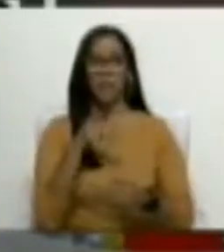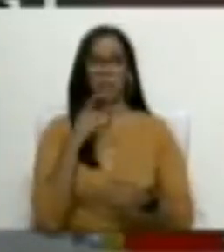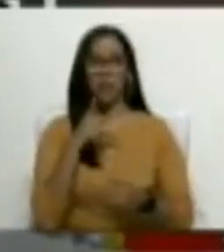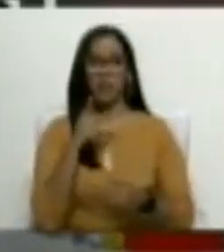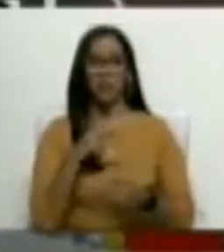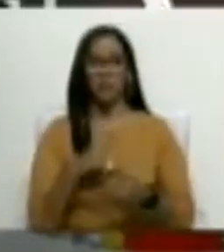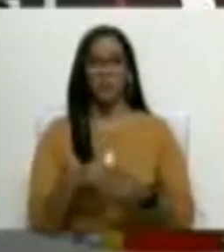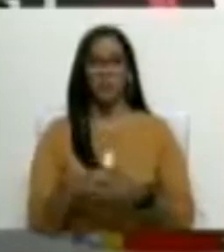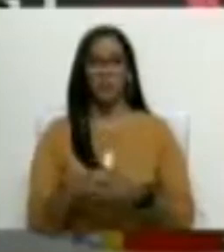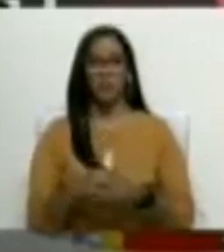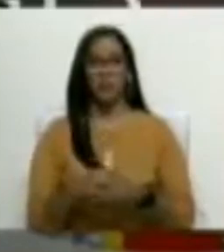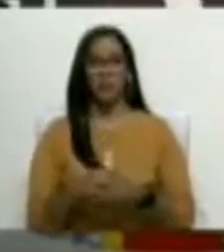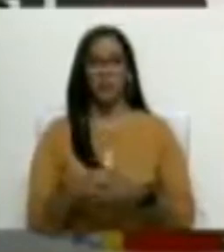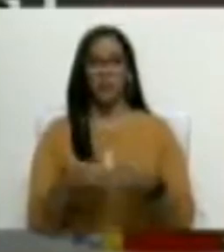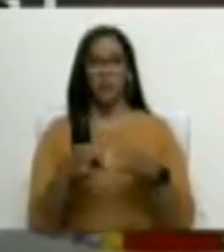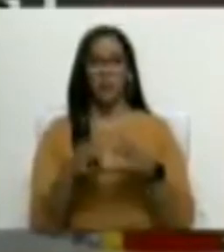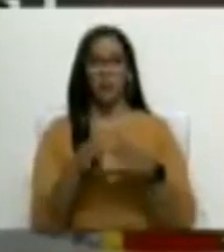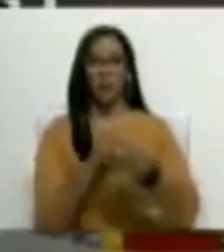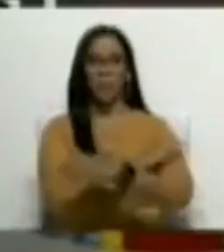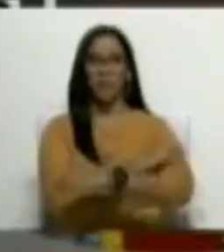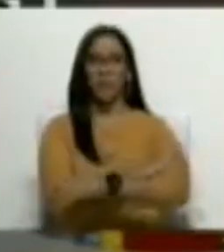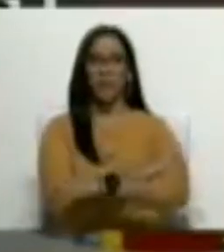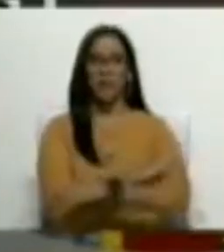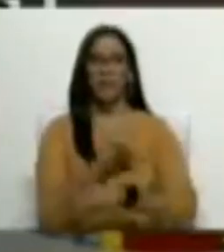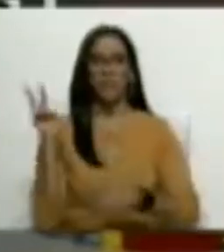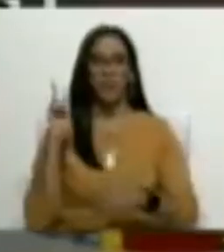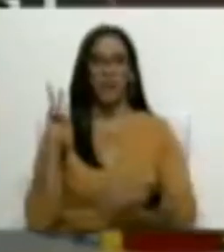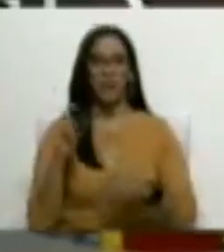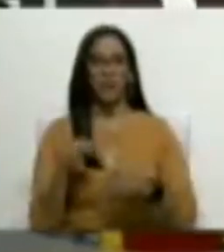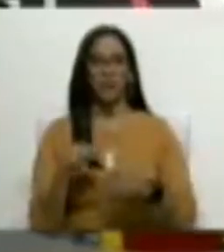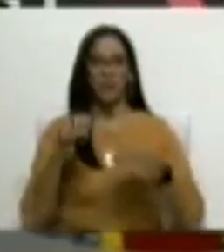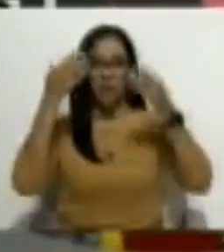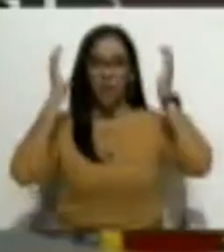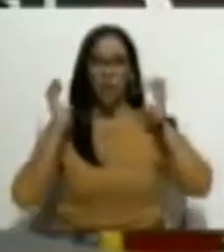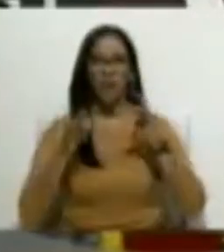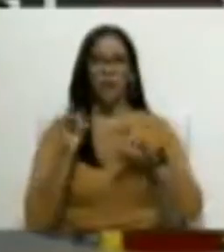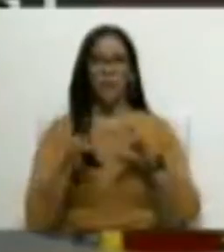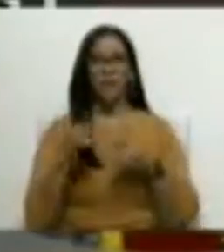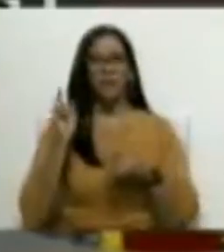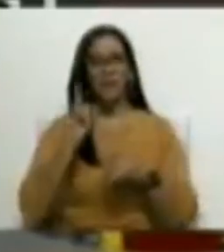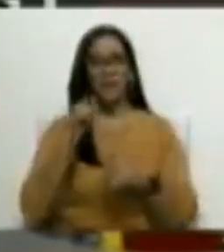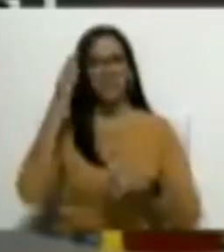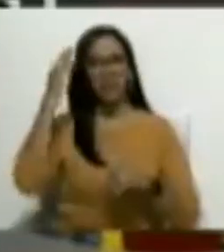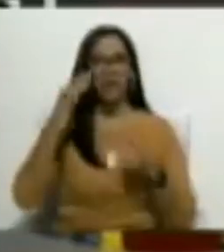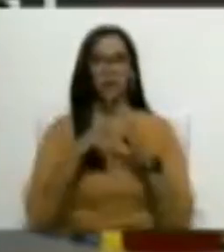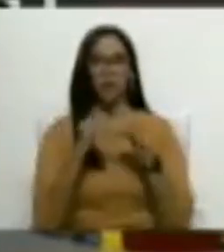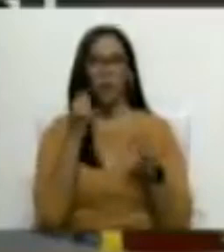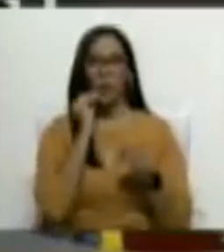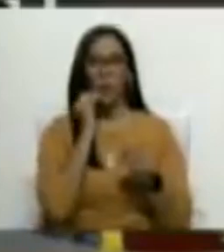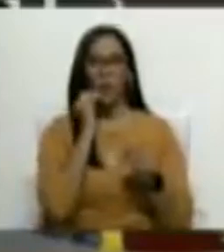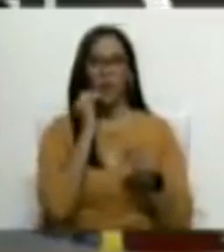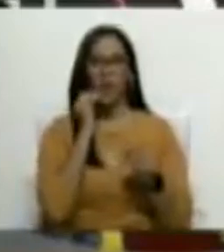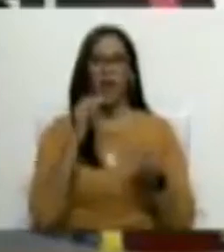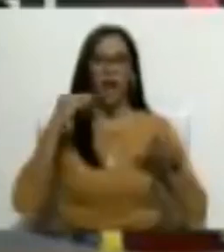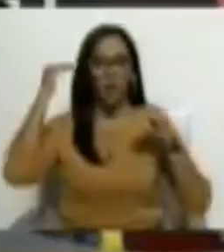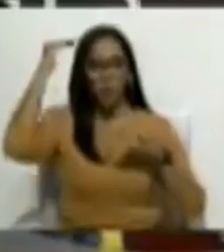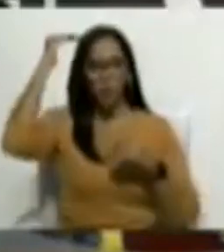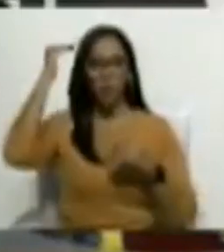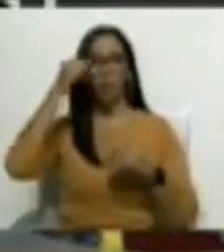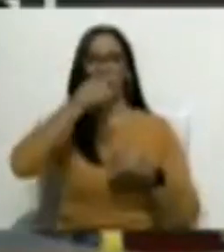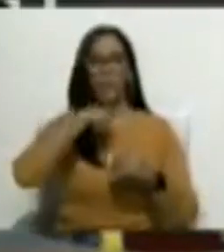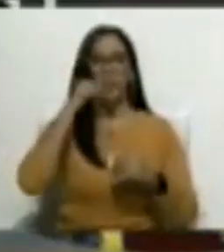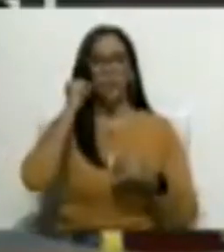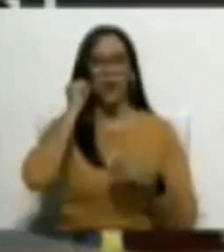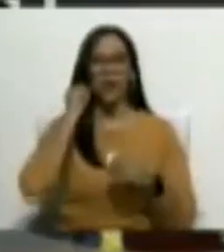de la Plataforma Unitaria y de la derecha venezolana, Luis Almagro. Deben saberlo todos, jóvenes, adultos, hombres,